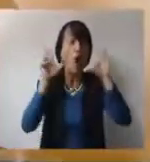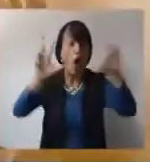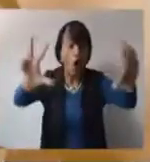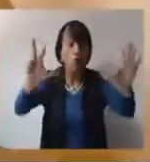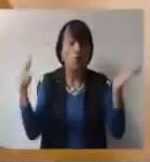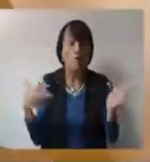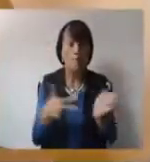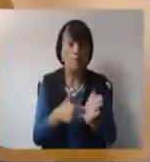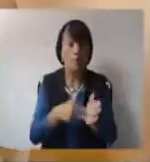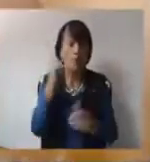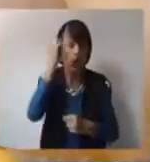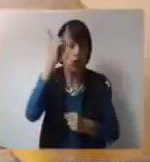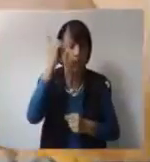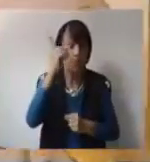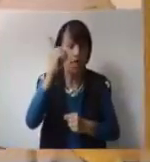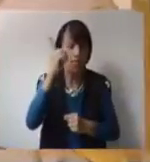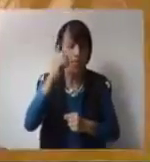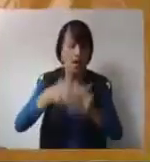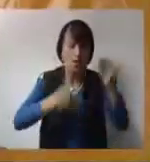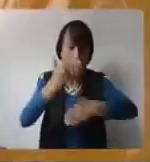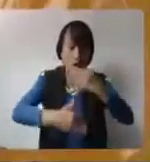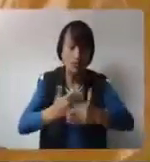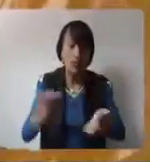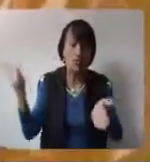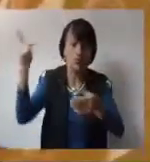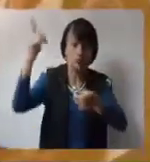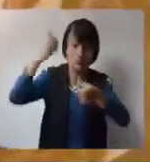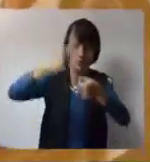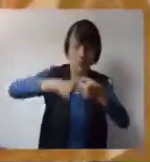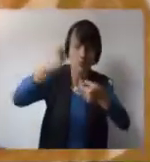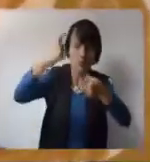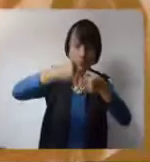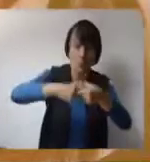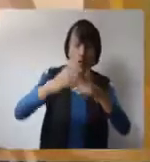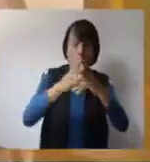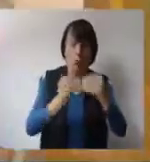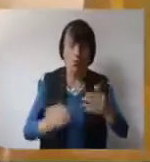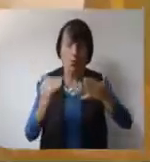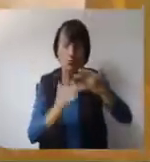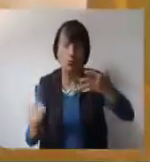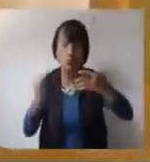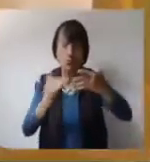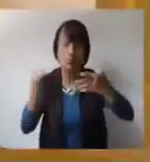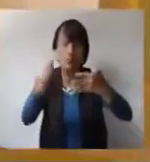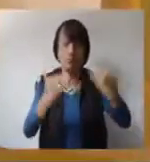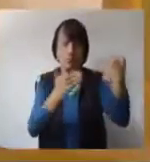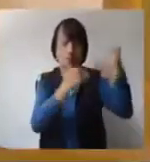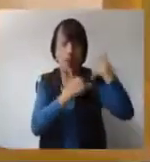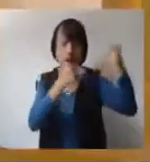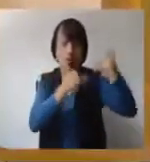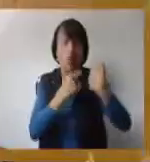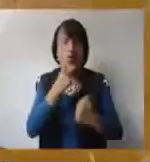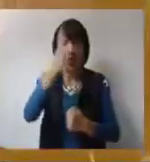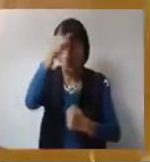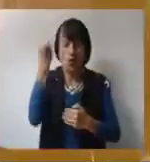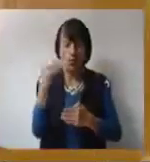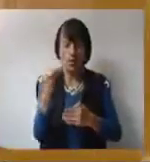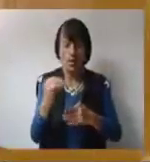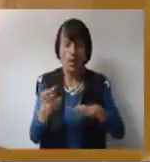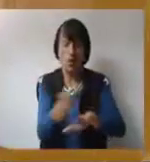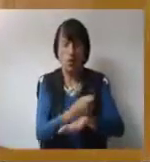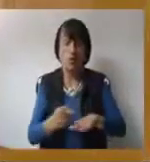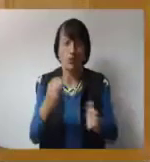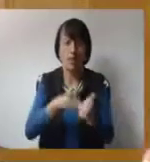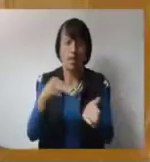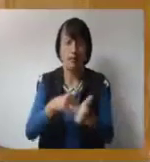participado más de 8.000 docentes en los procesos de ingreso, regularización, ascenso y jubilación. Desde Los